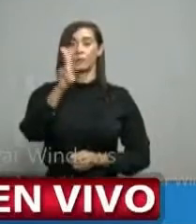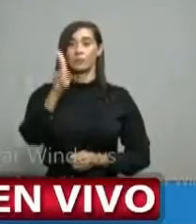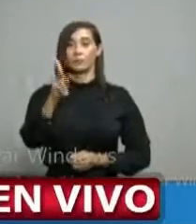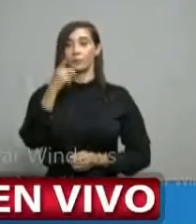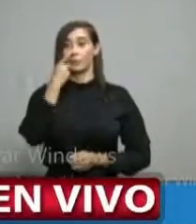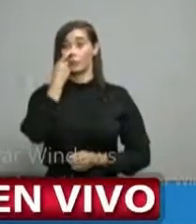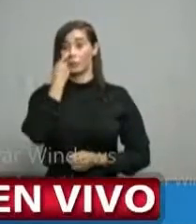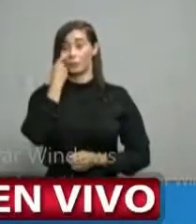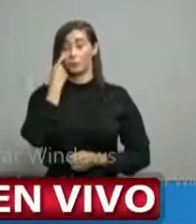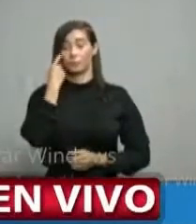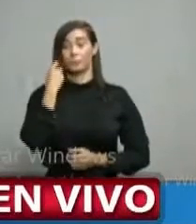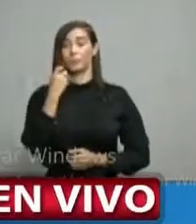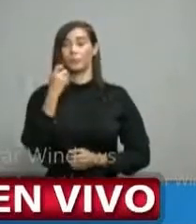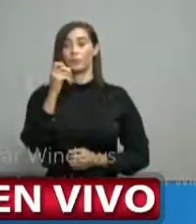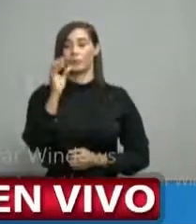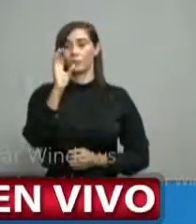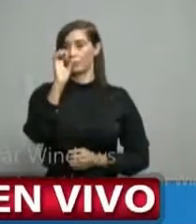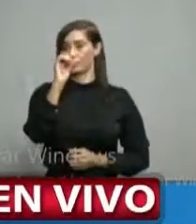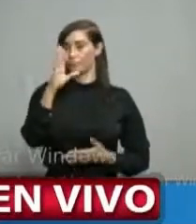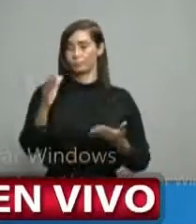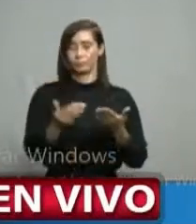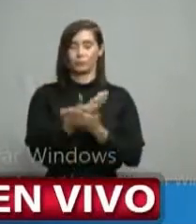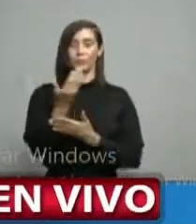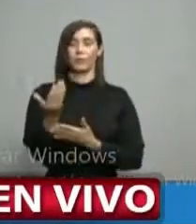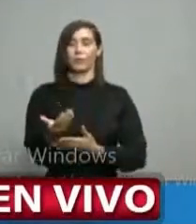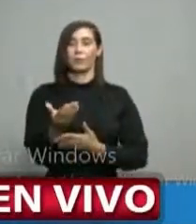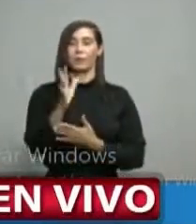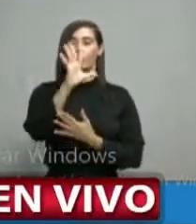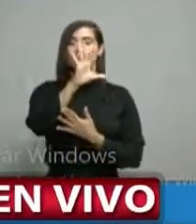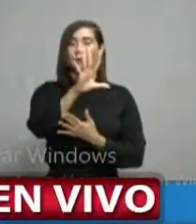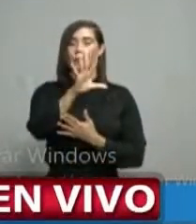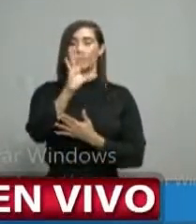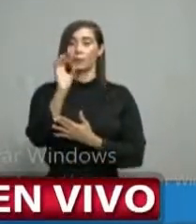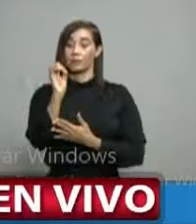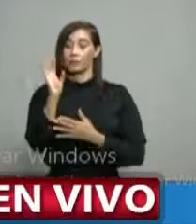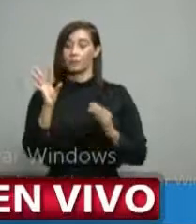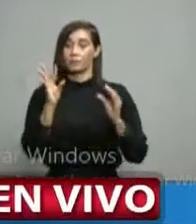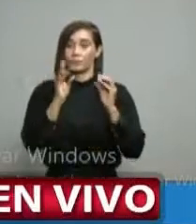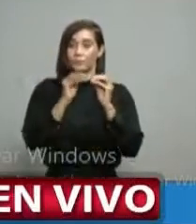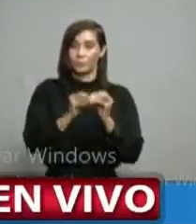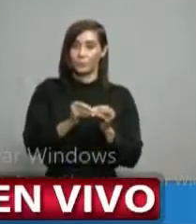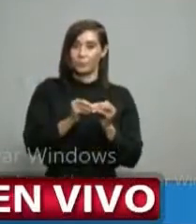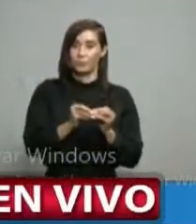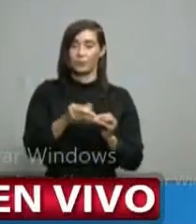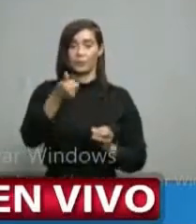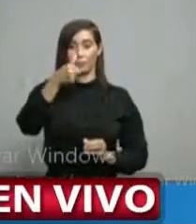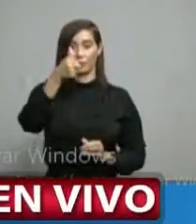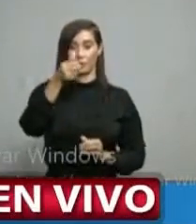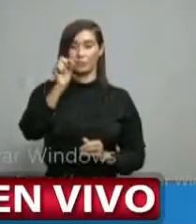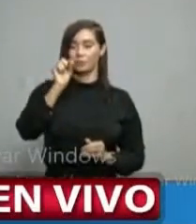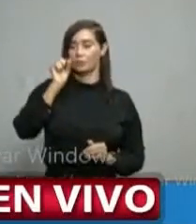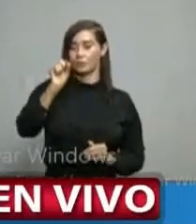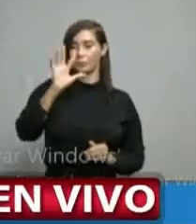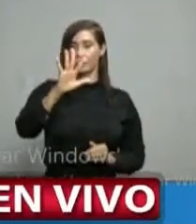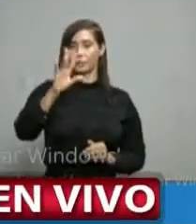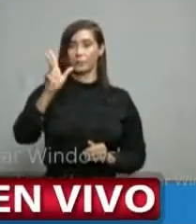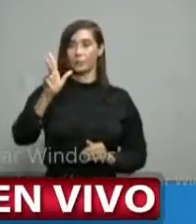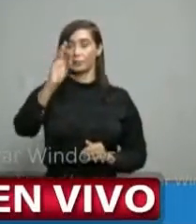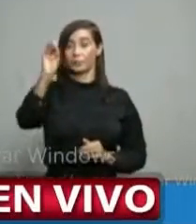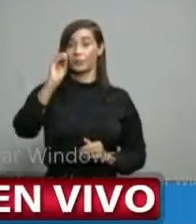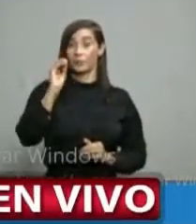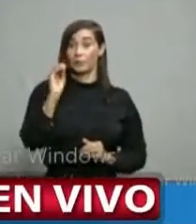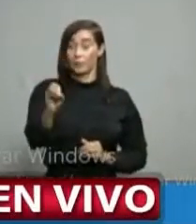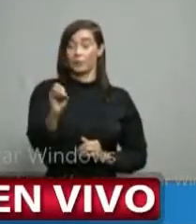pruebas realizadas, 0 casos nuevos, 0 casos acumulados, 10.53